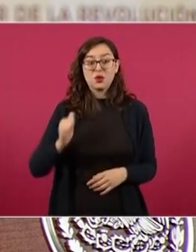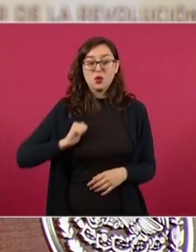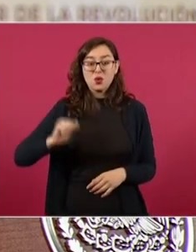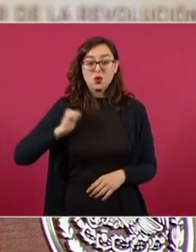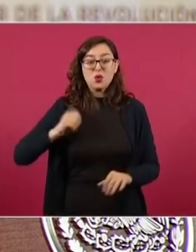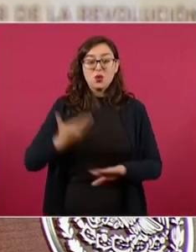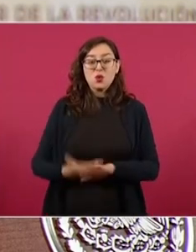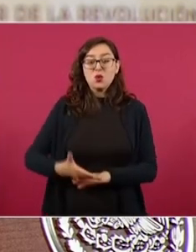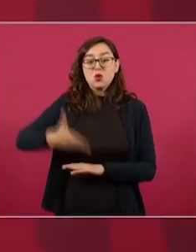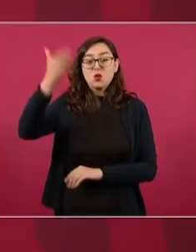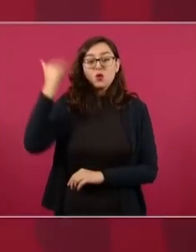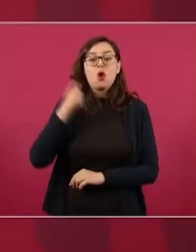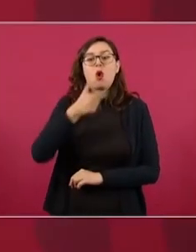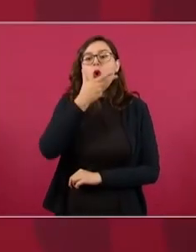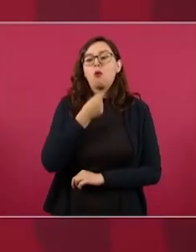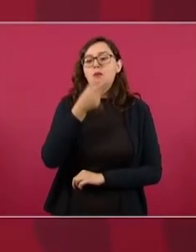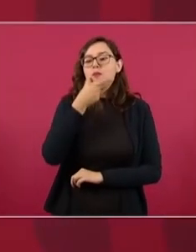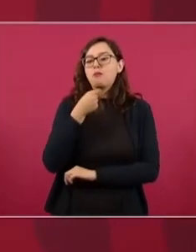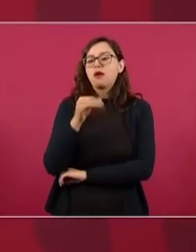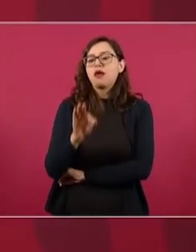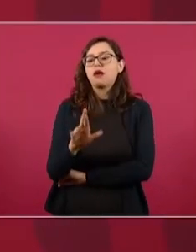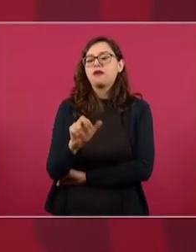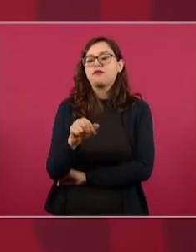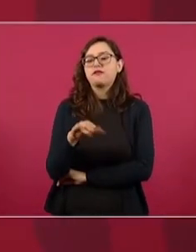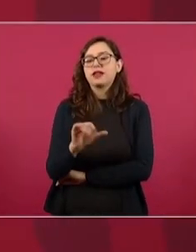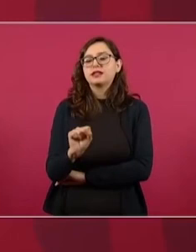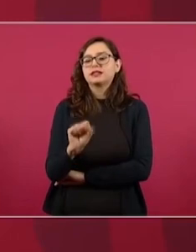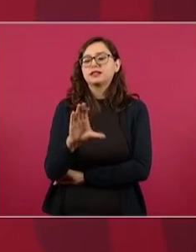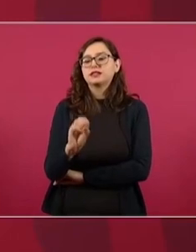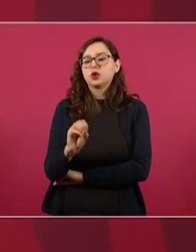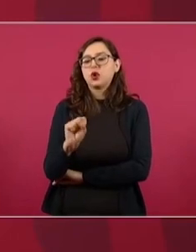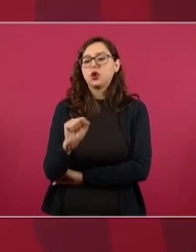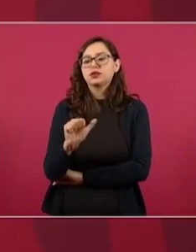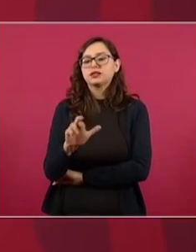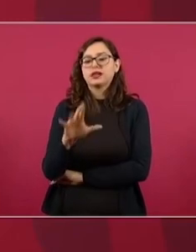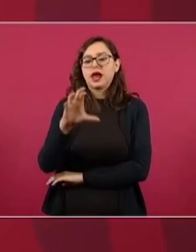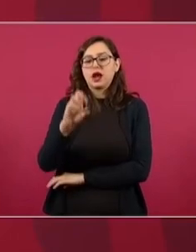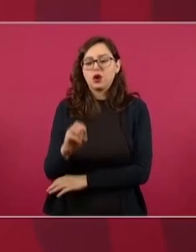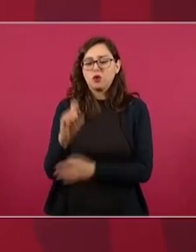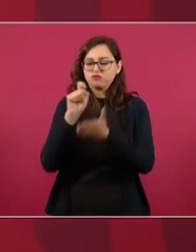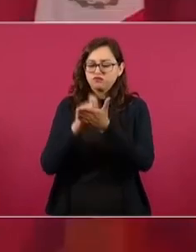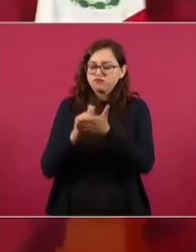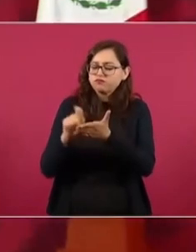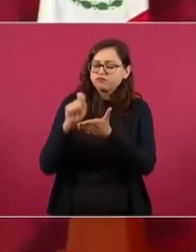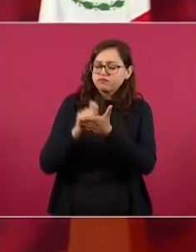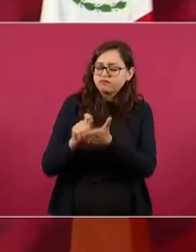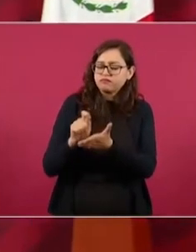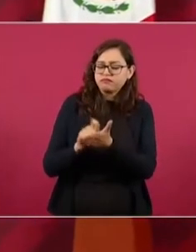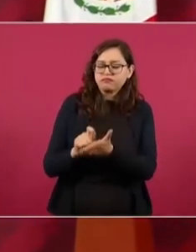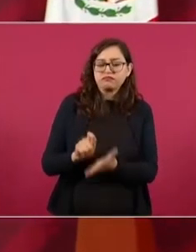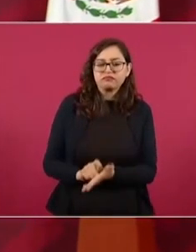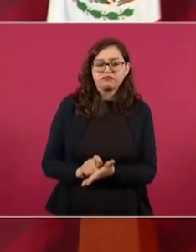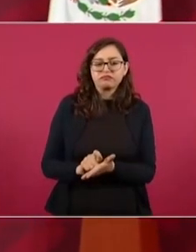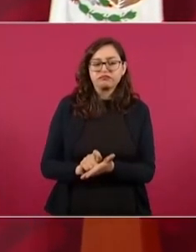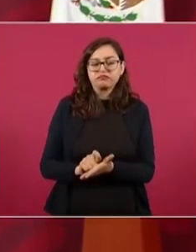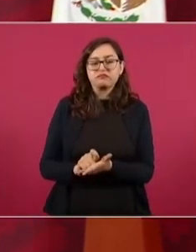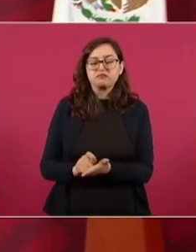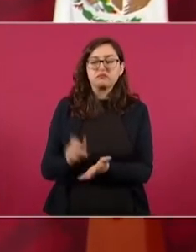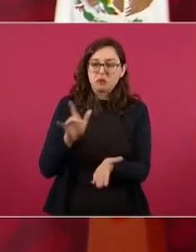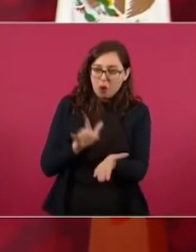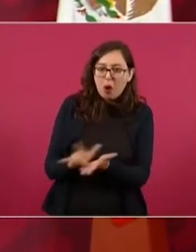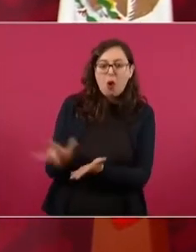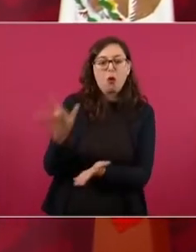escribía a favor del presidente Juárez